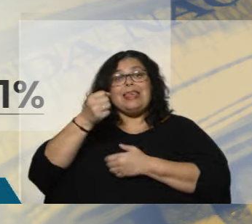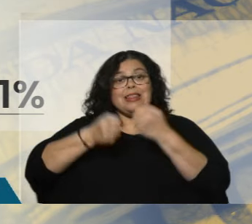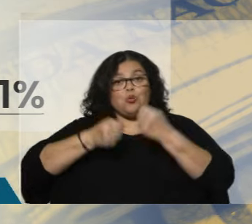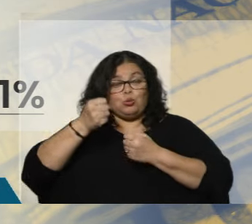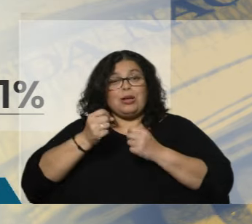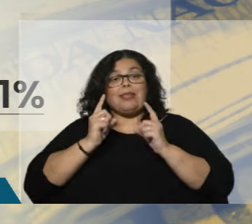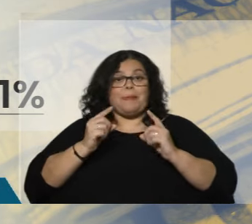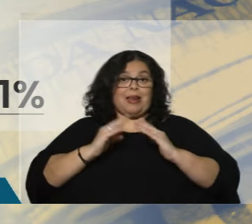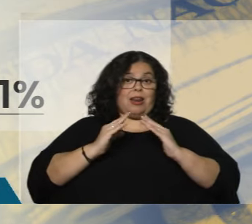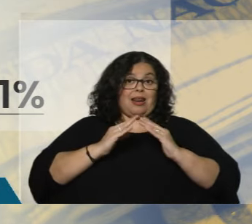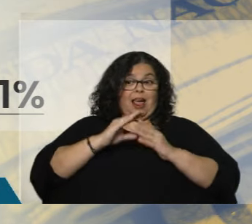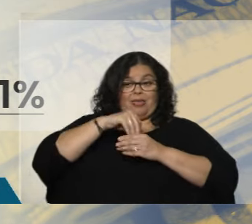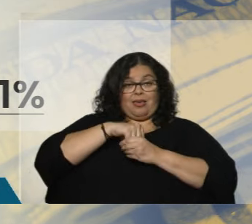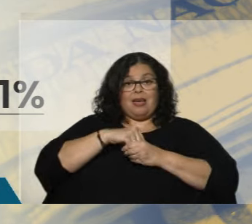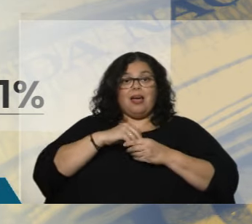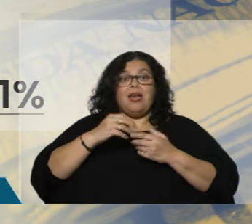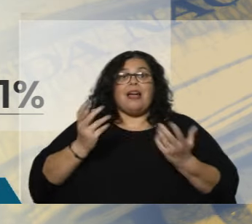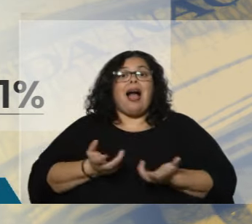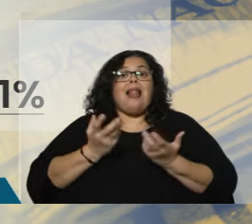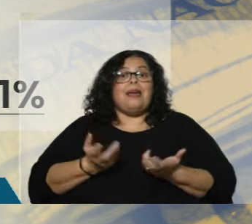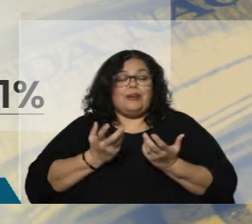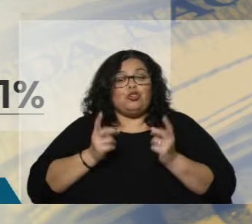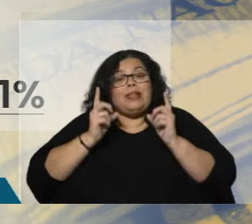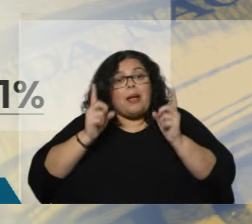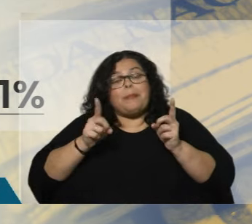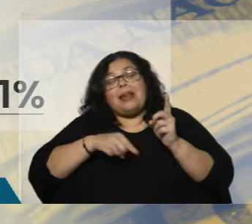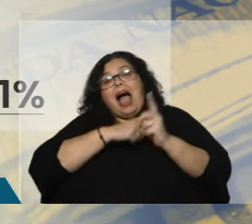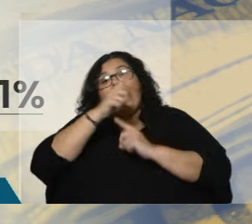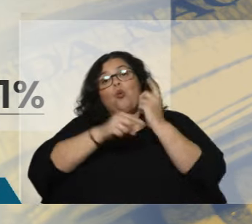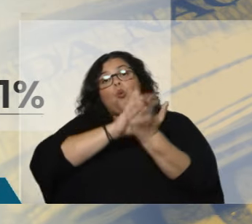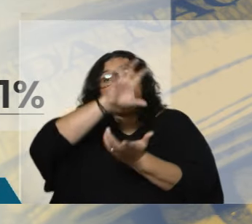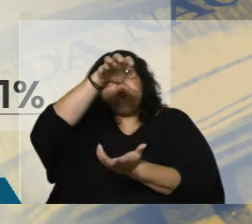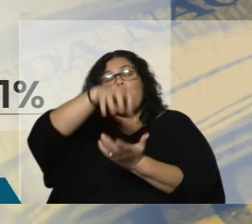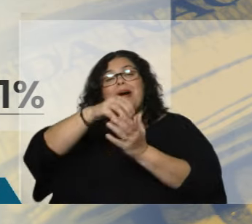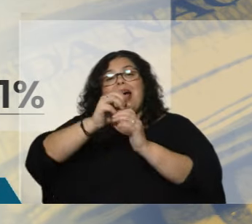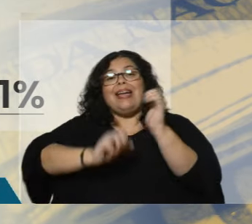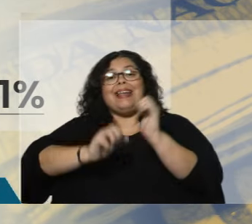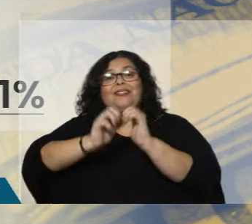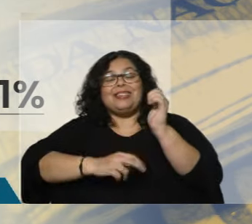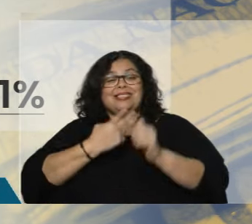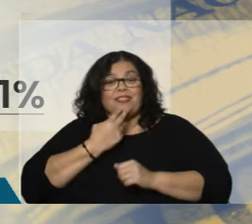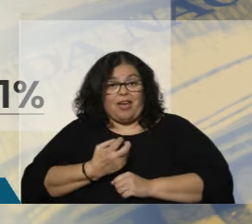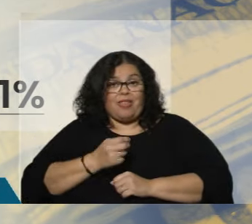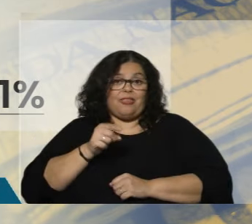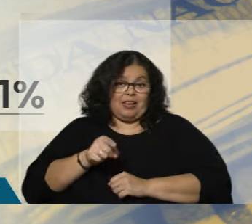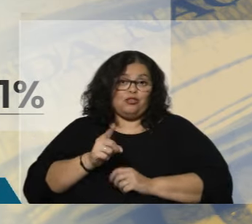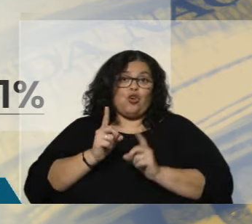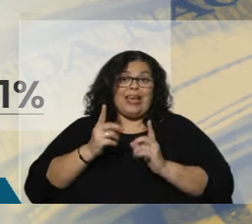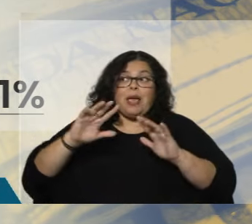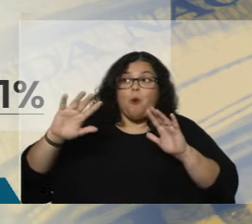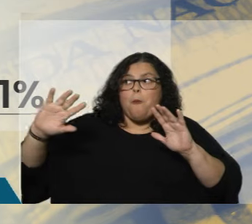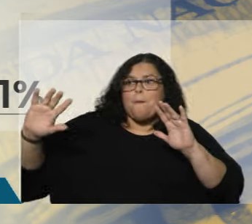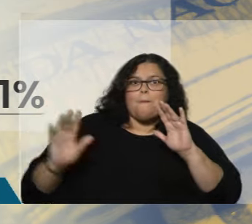calefacción. Y otra parte, cuando es necesario, a las centrales térmicas para generar electricidad, que es lo que queremos bajar